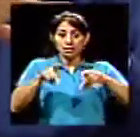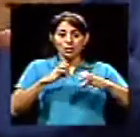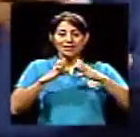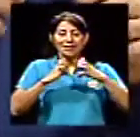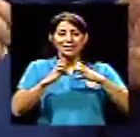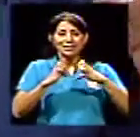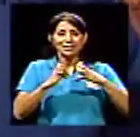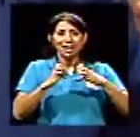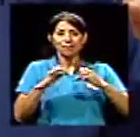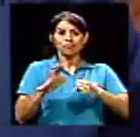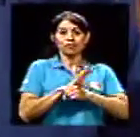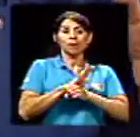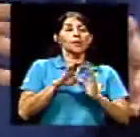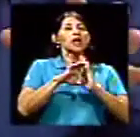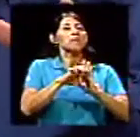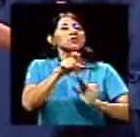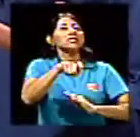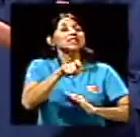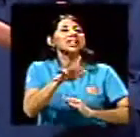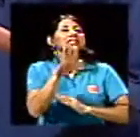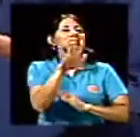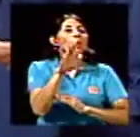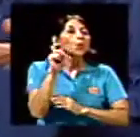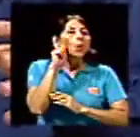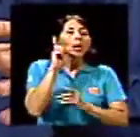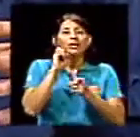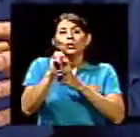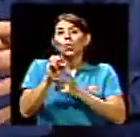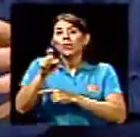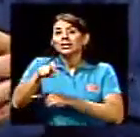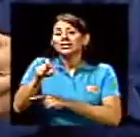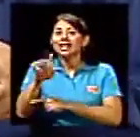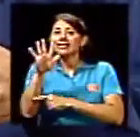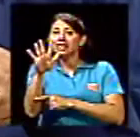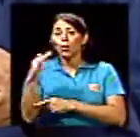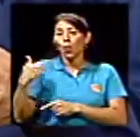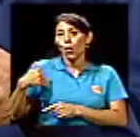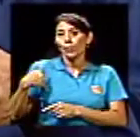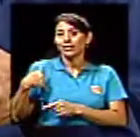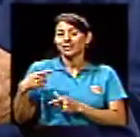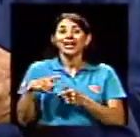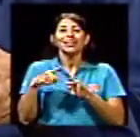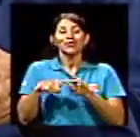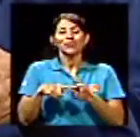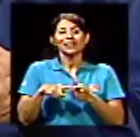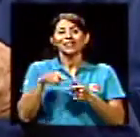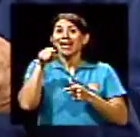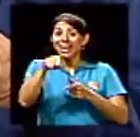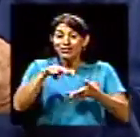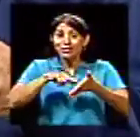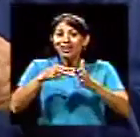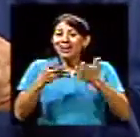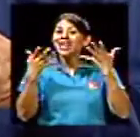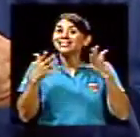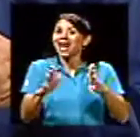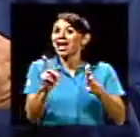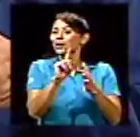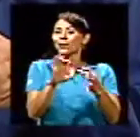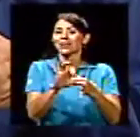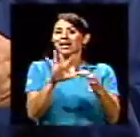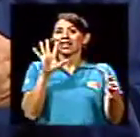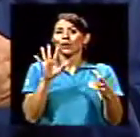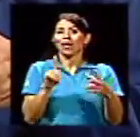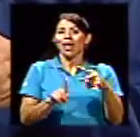mujeres, que necesitan cinco hombres de tal edad, etc. Entonces, eso hace que no sea completamente aleatorio. Entonces, eso hace que,